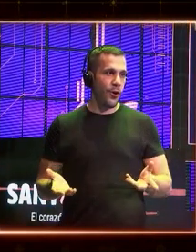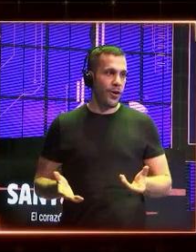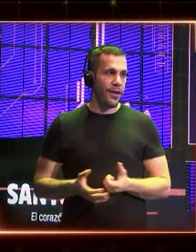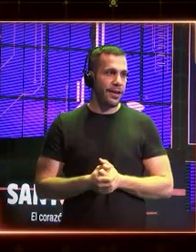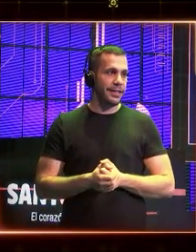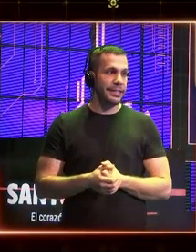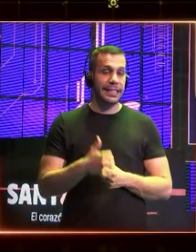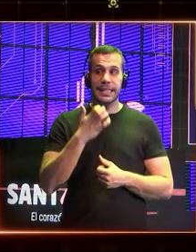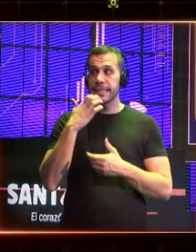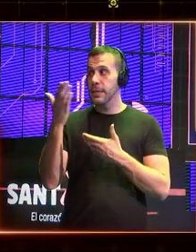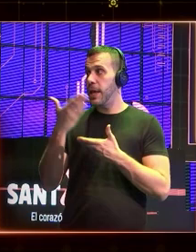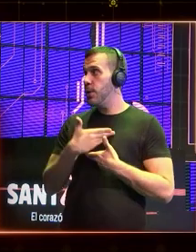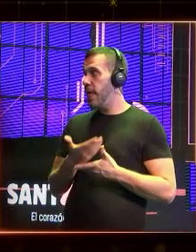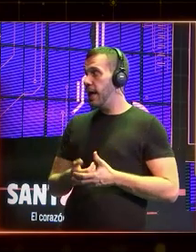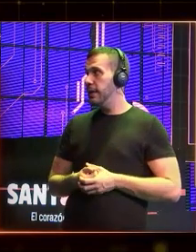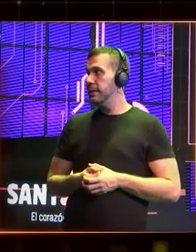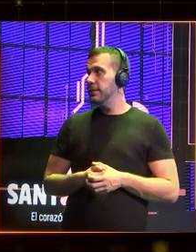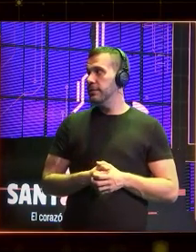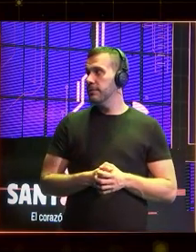¿Si me ayudáis?